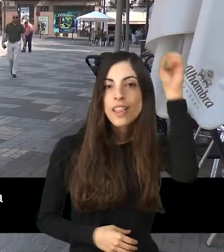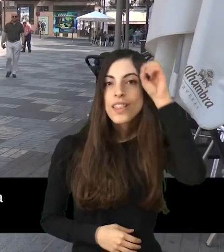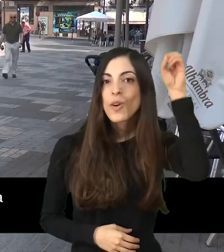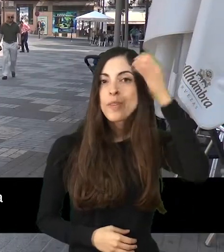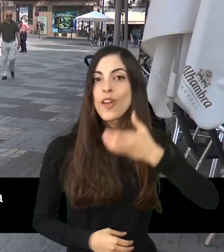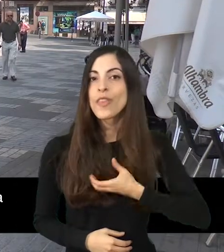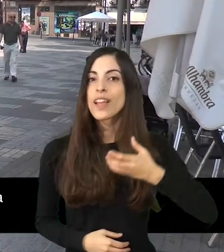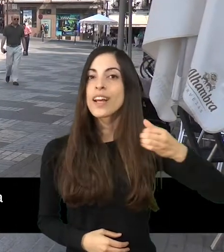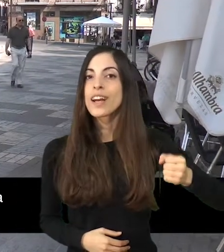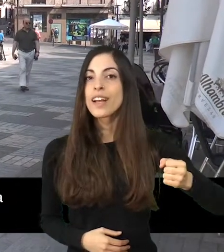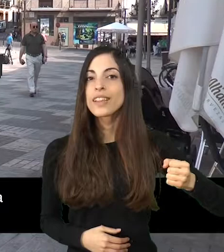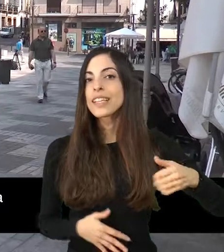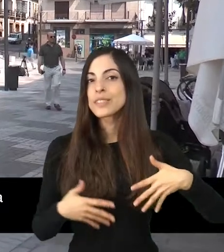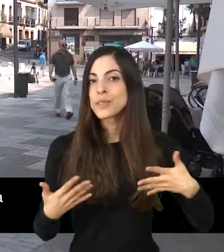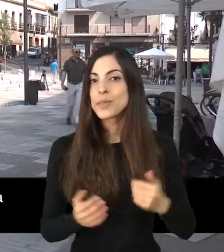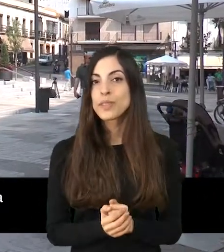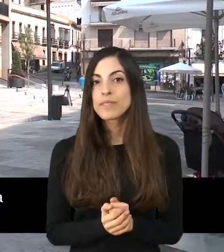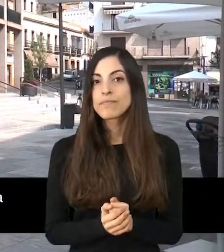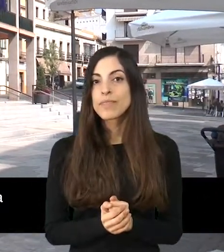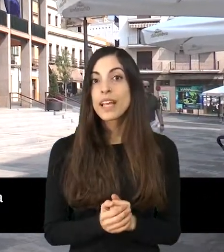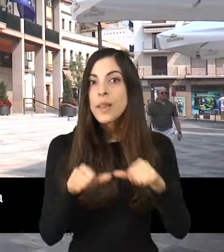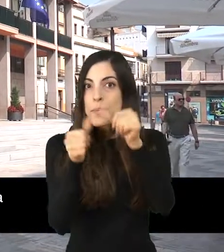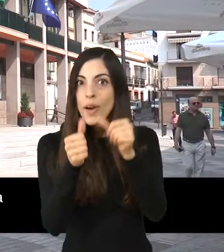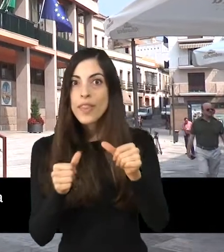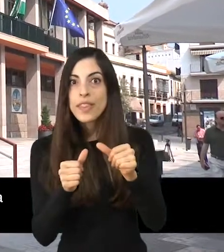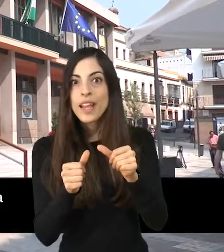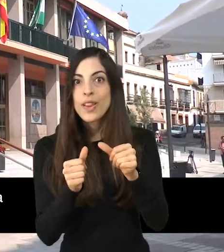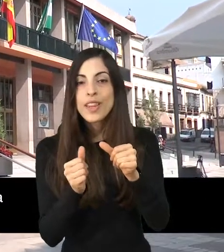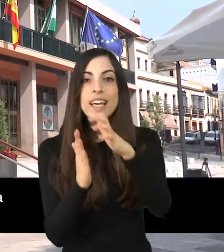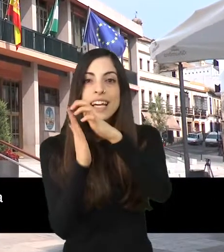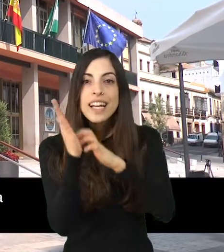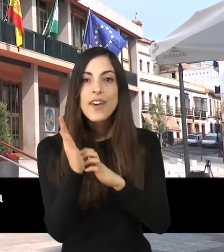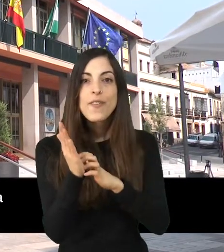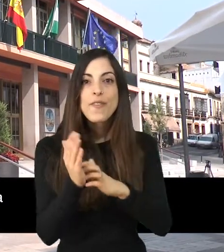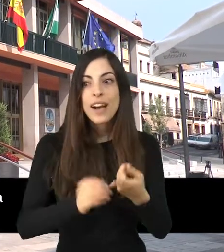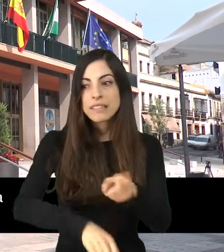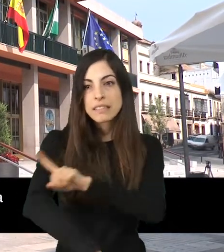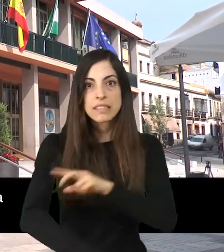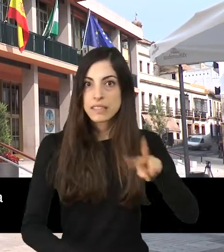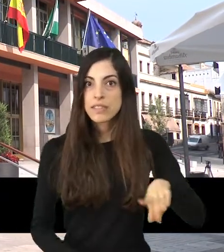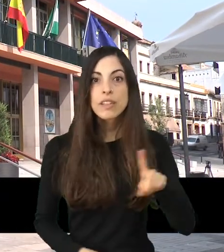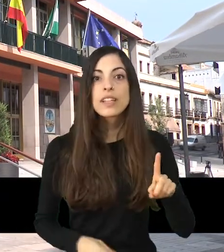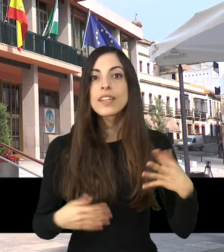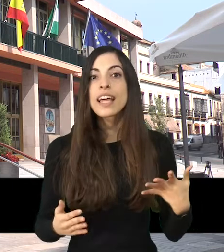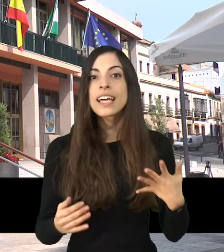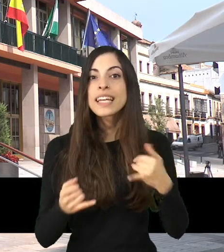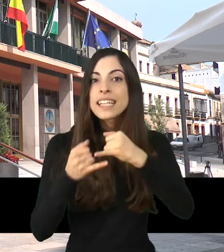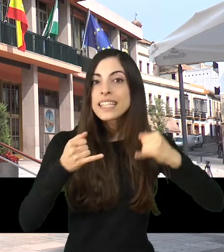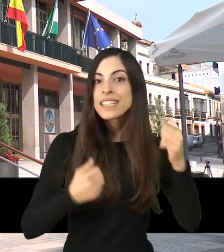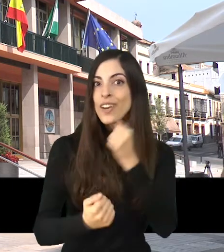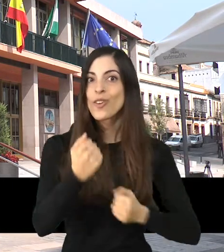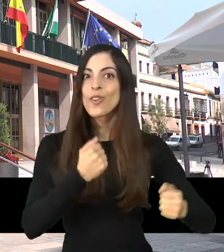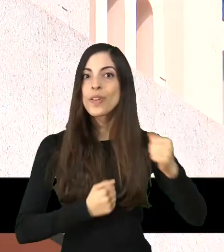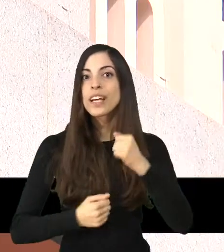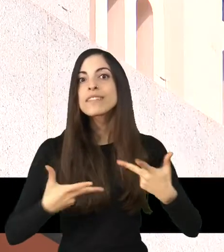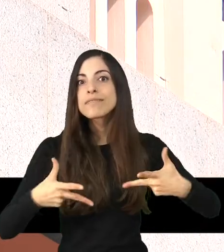En opinión del alcalde, este modelo de rebaja ponderada es el más válido para salir de la crisis económica y por ello el próximo